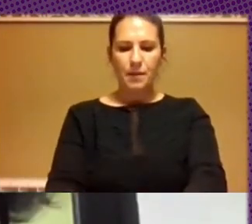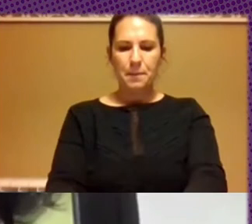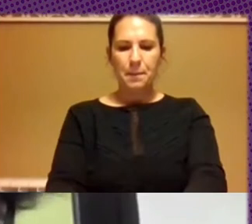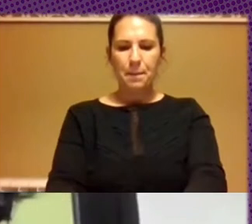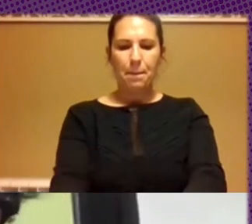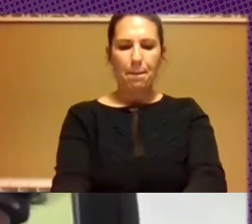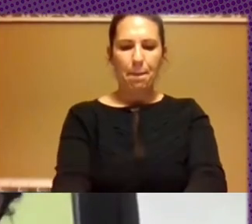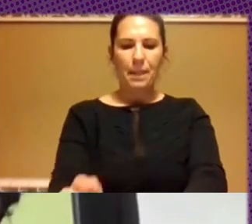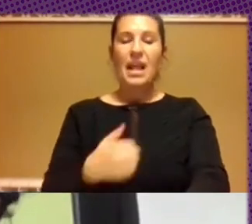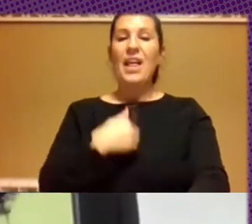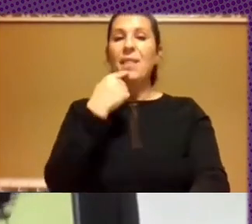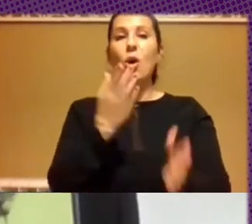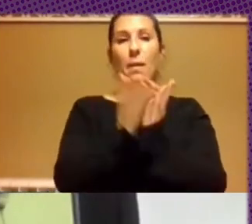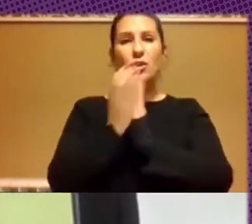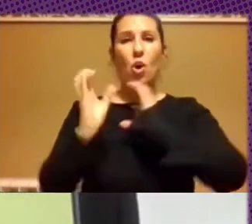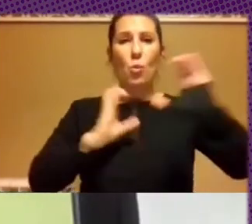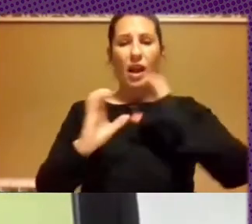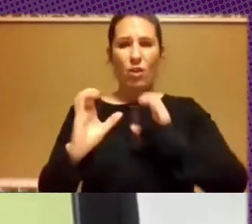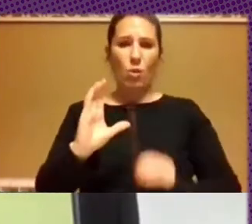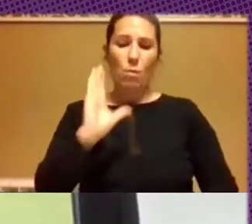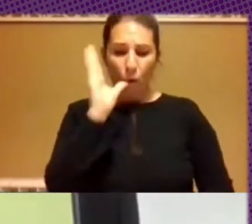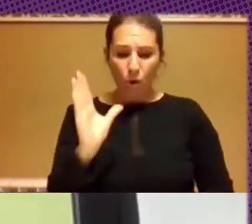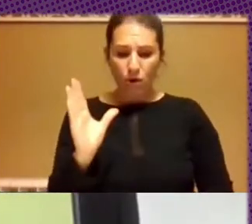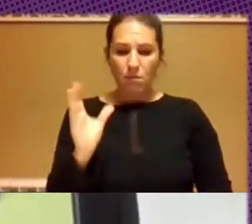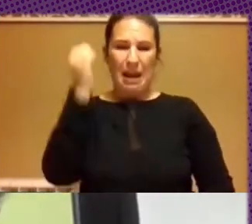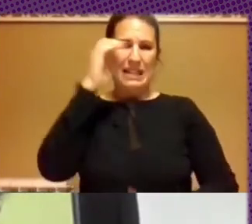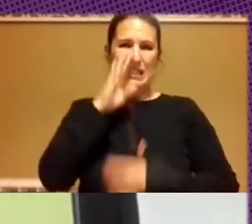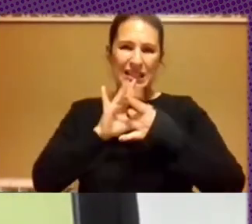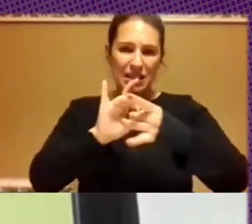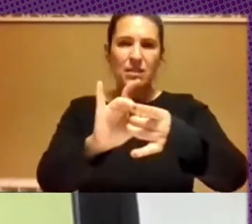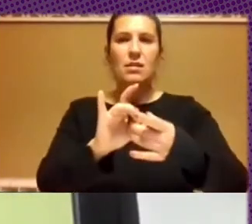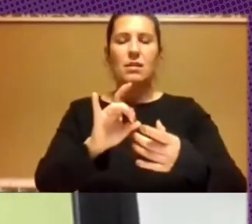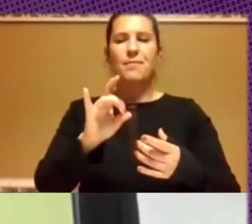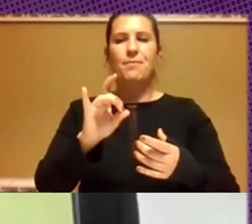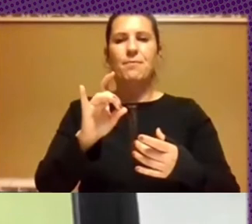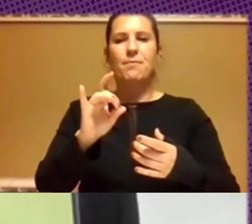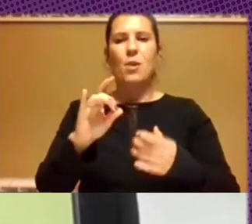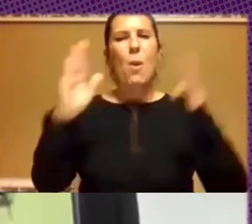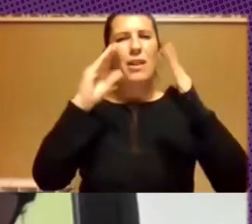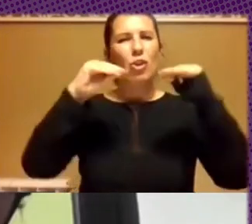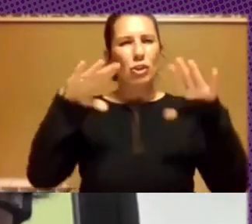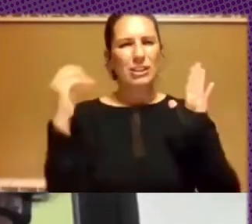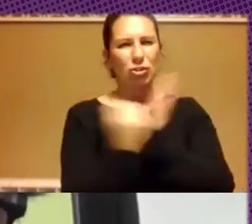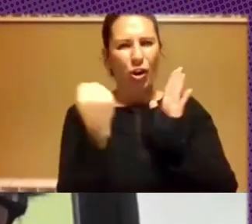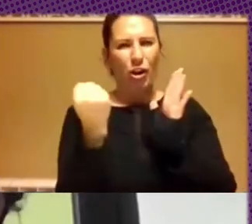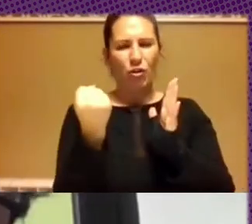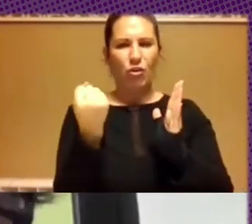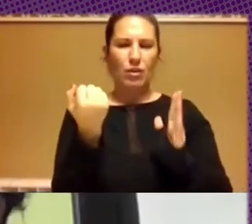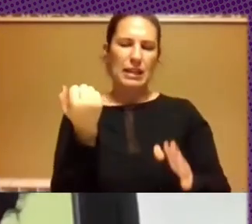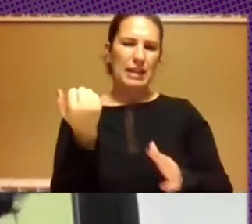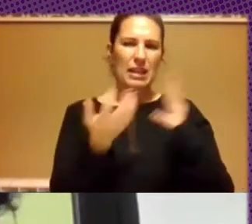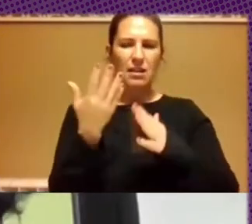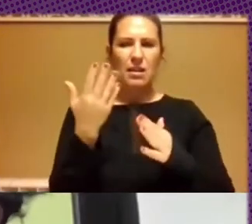implicado específicamente en torno a lo que fue ese momento histórico, y entonces la referencia tiene que ver